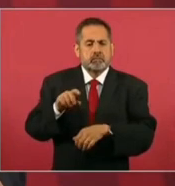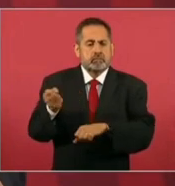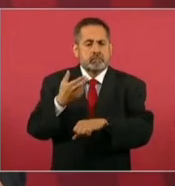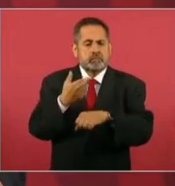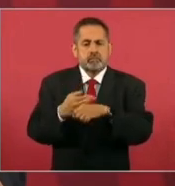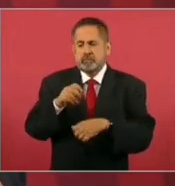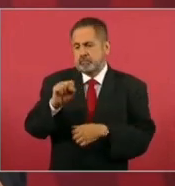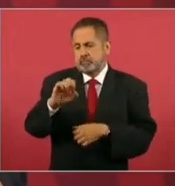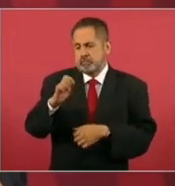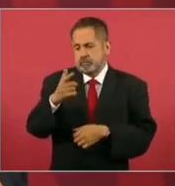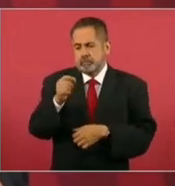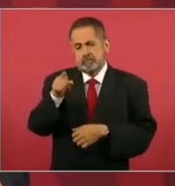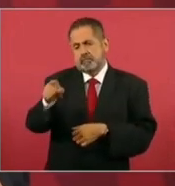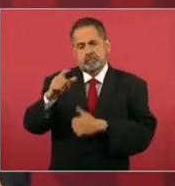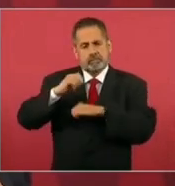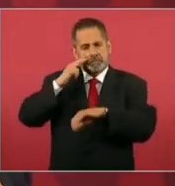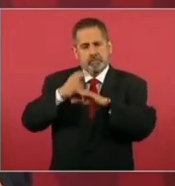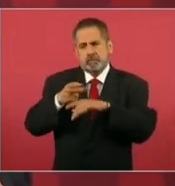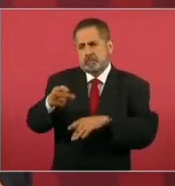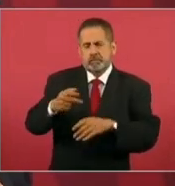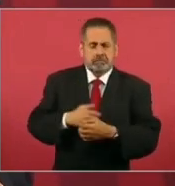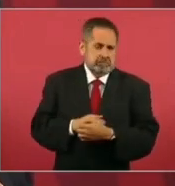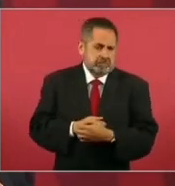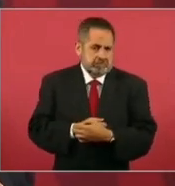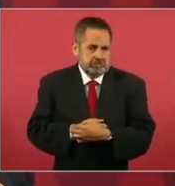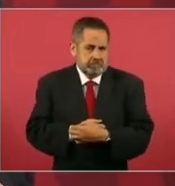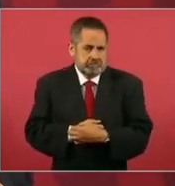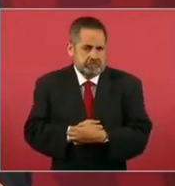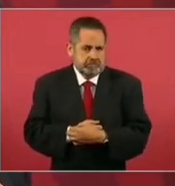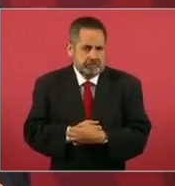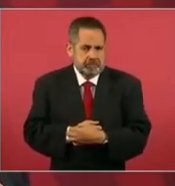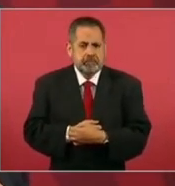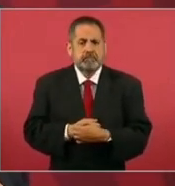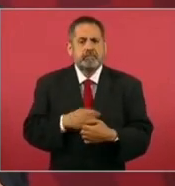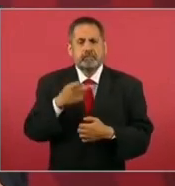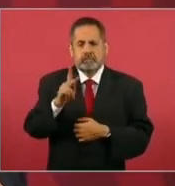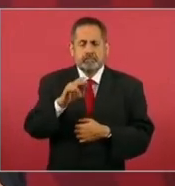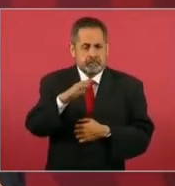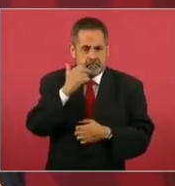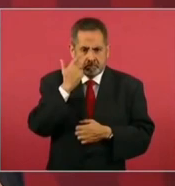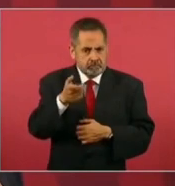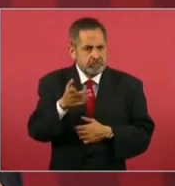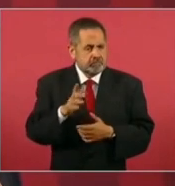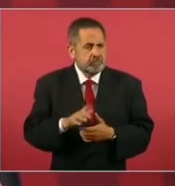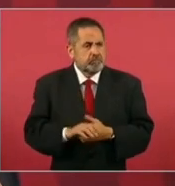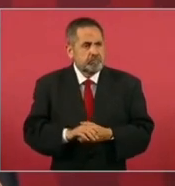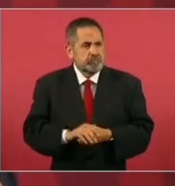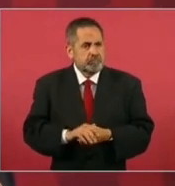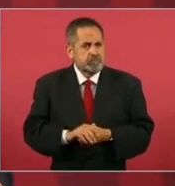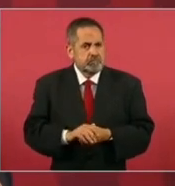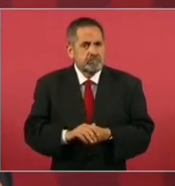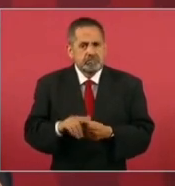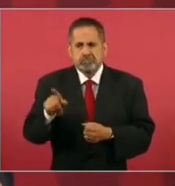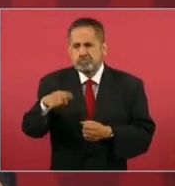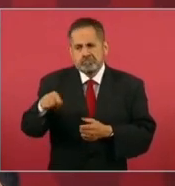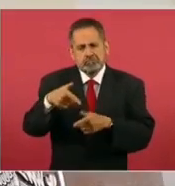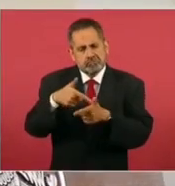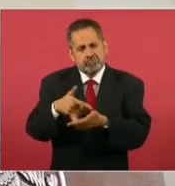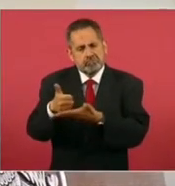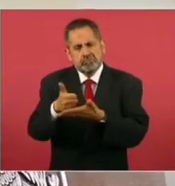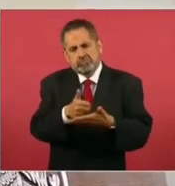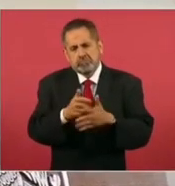Gobernación, pero sí queremos que nos ayude,